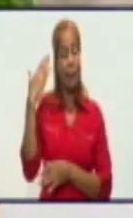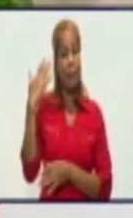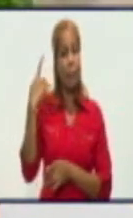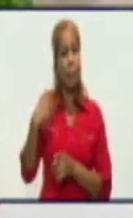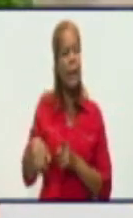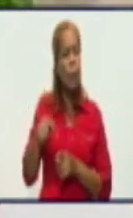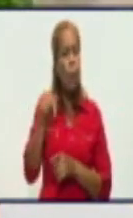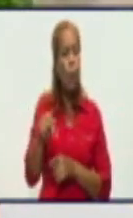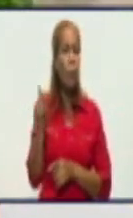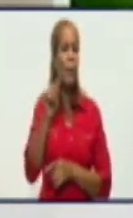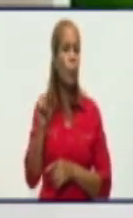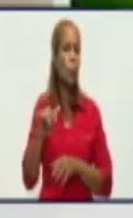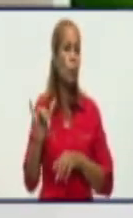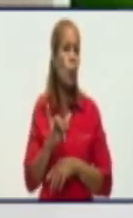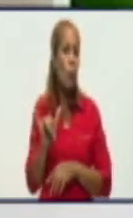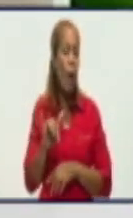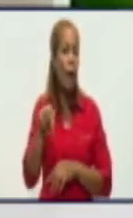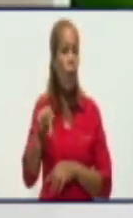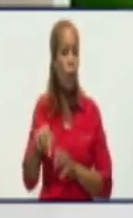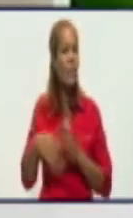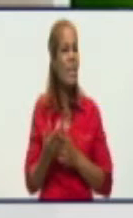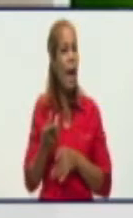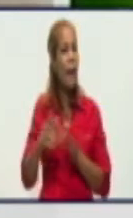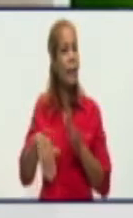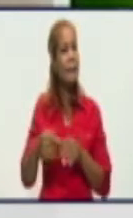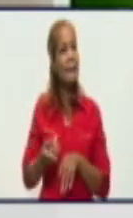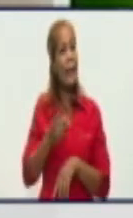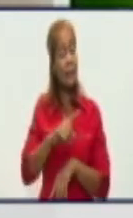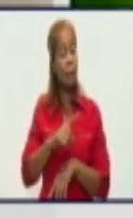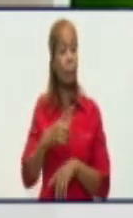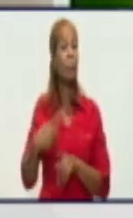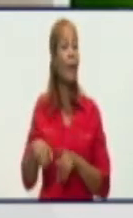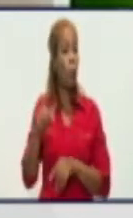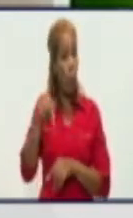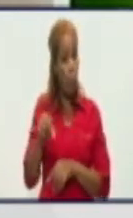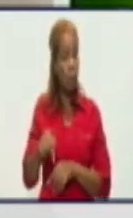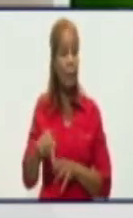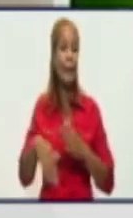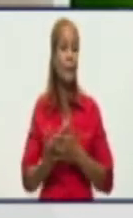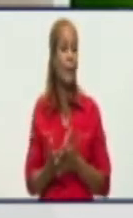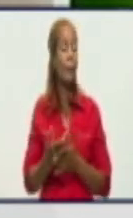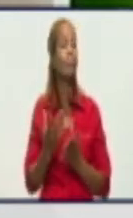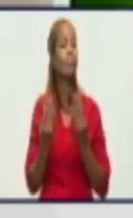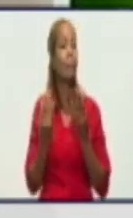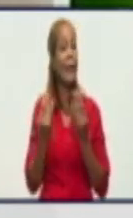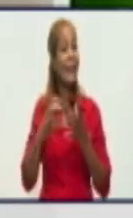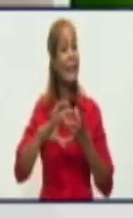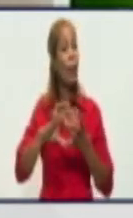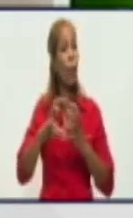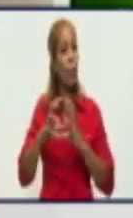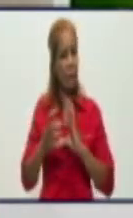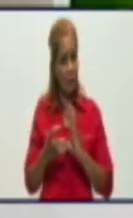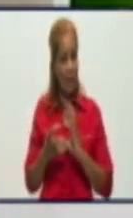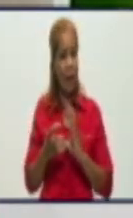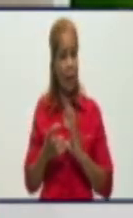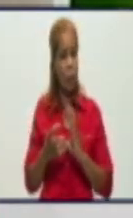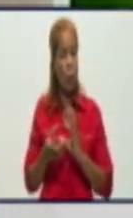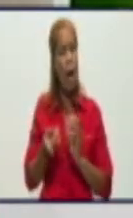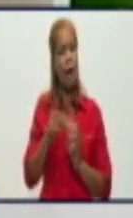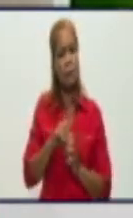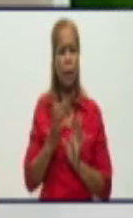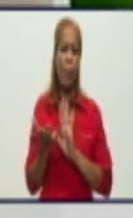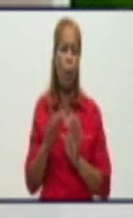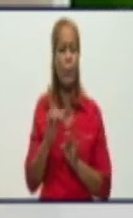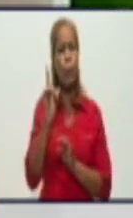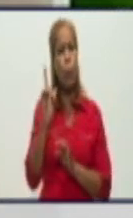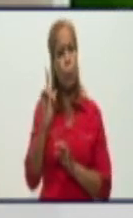panorámica? No, hoy el día está bastante complicado. Ayer, como promedio, afectamos una hora y 48 minutos los